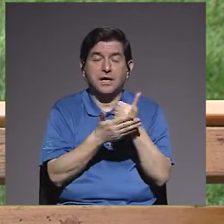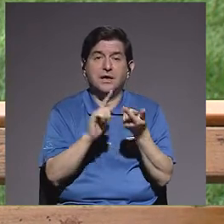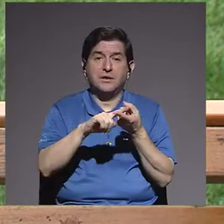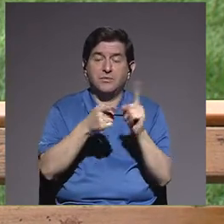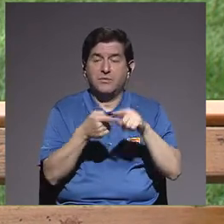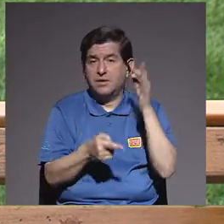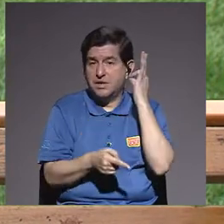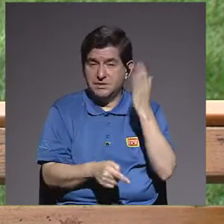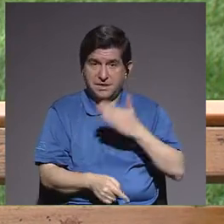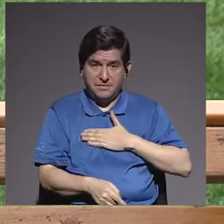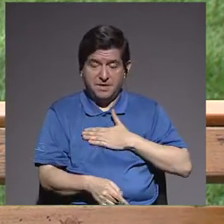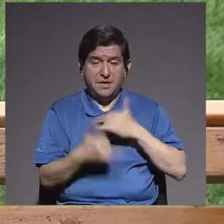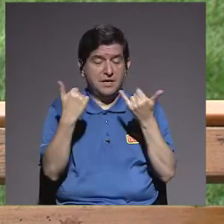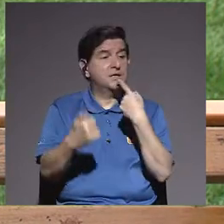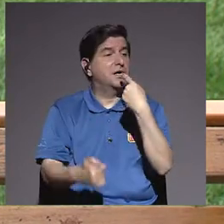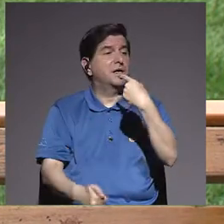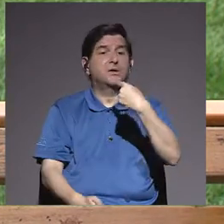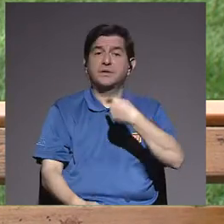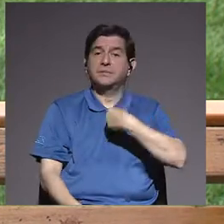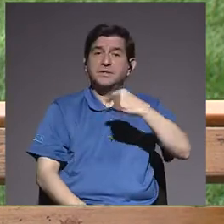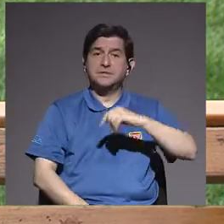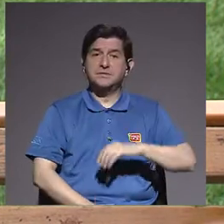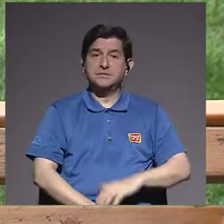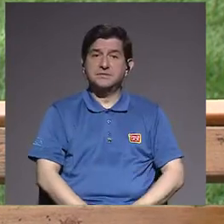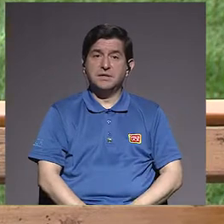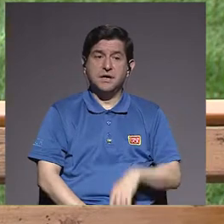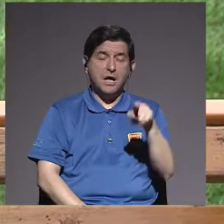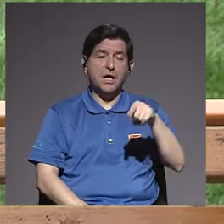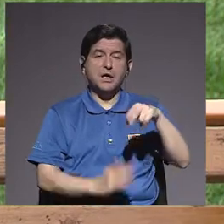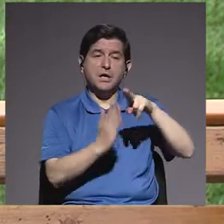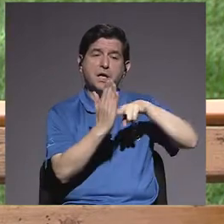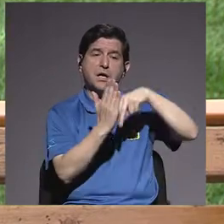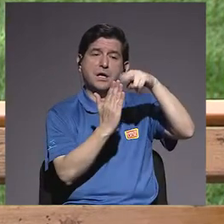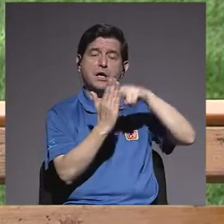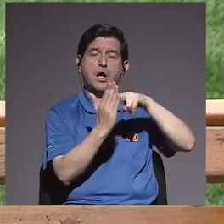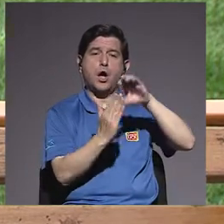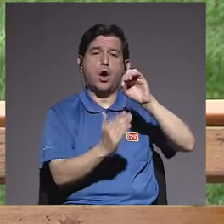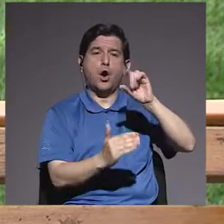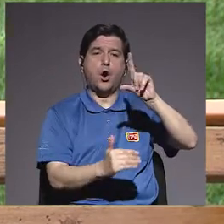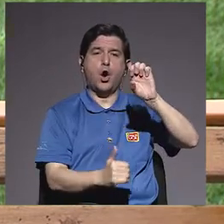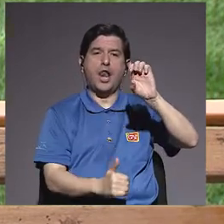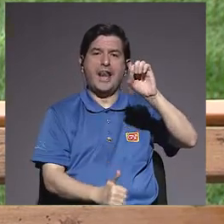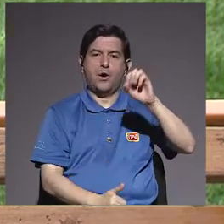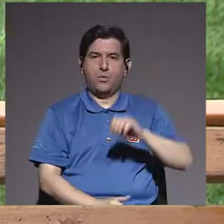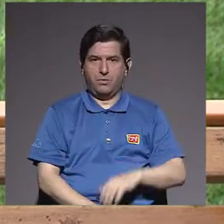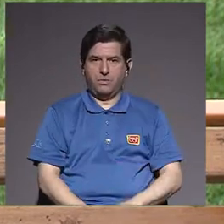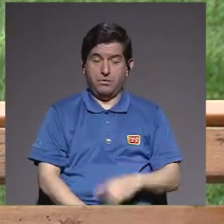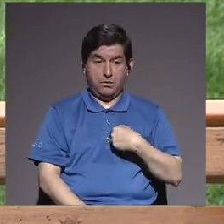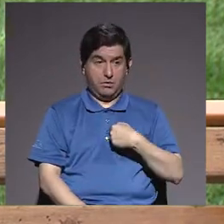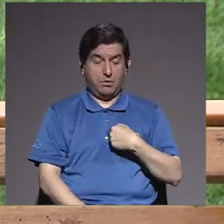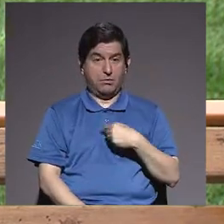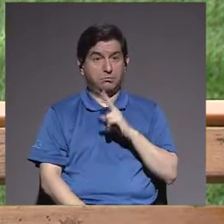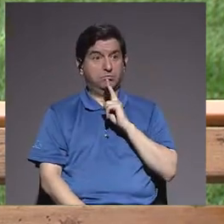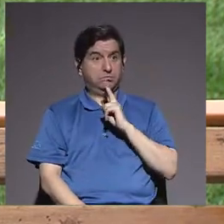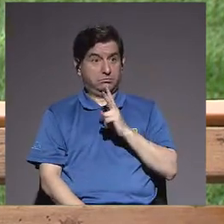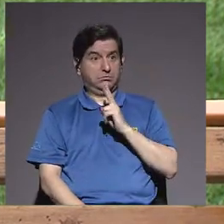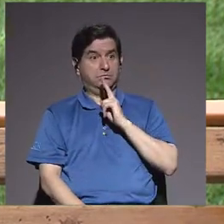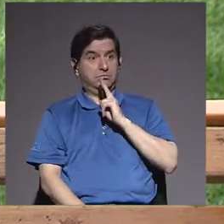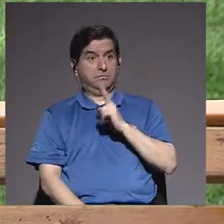Hay algunas amigas mías que ahora me están diciendo que están pintando al óleo, y yo, y la verdad, y la